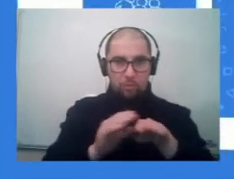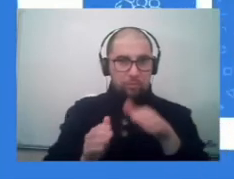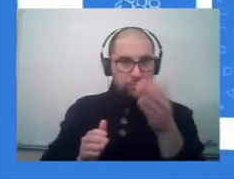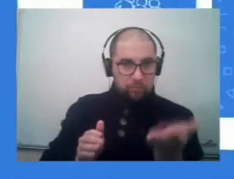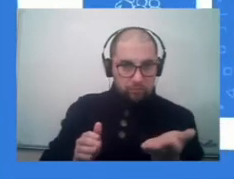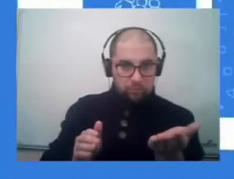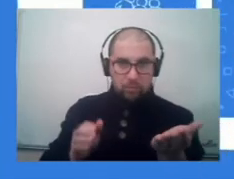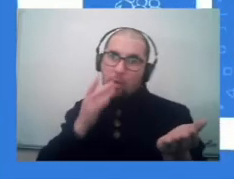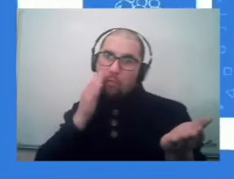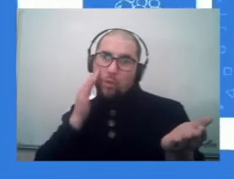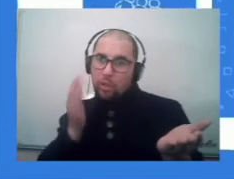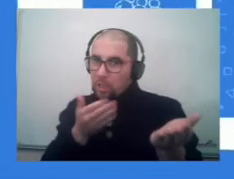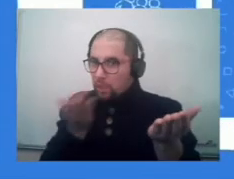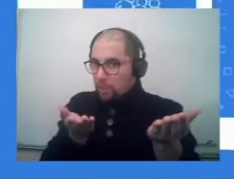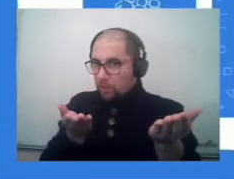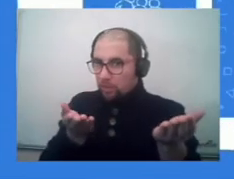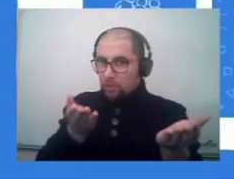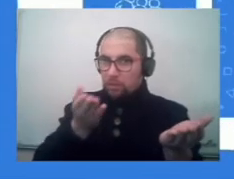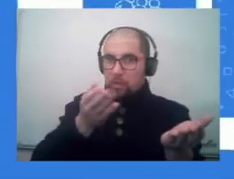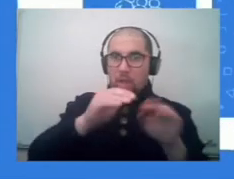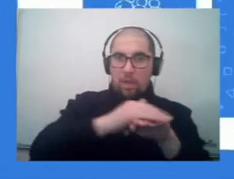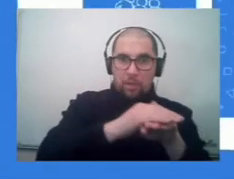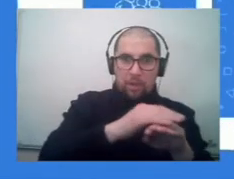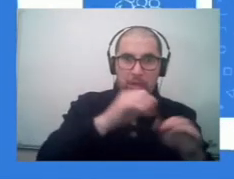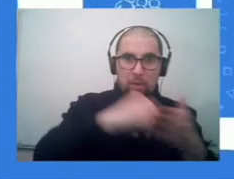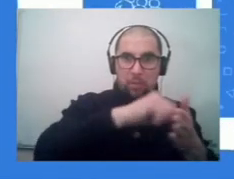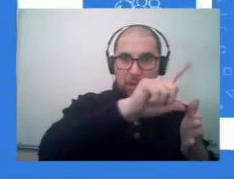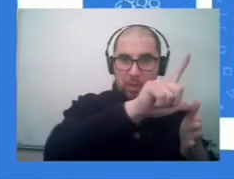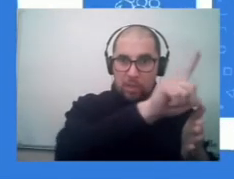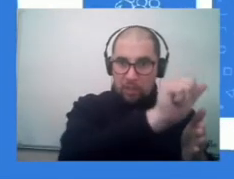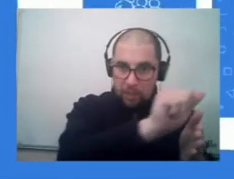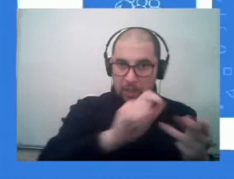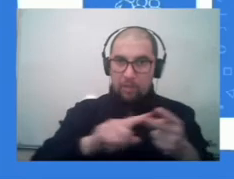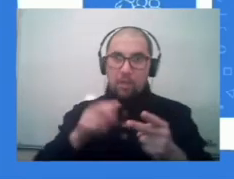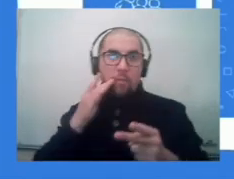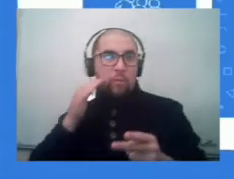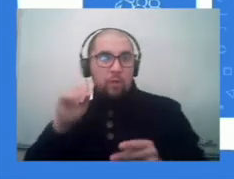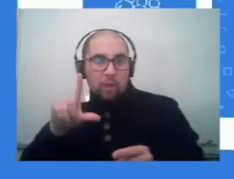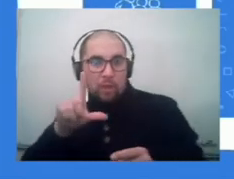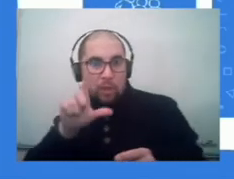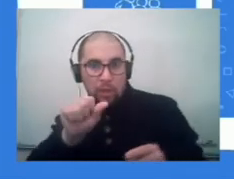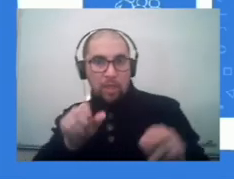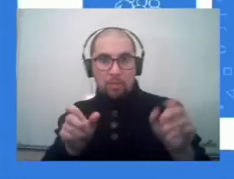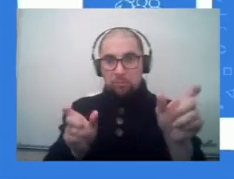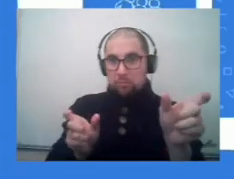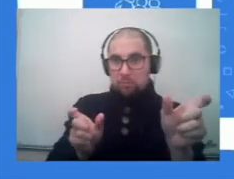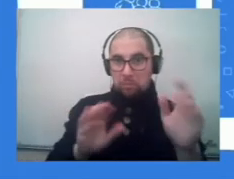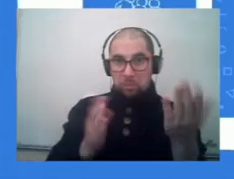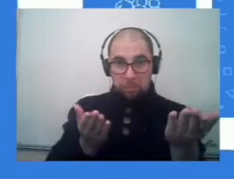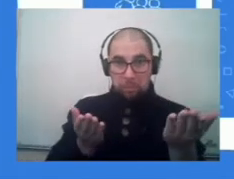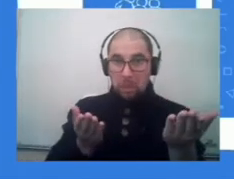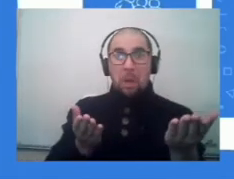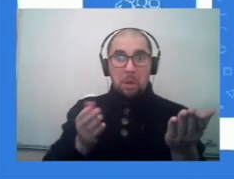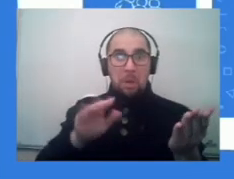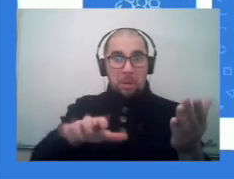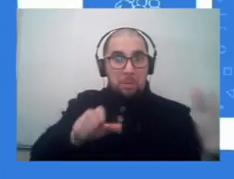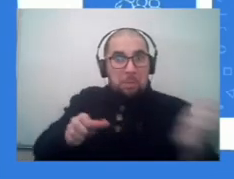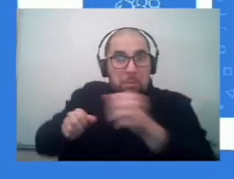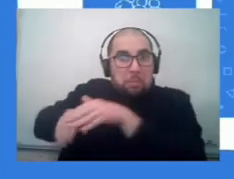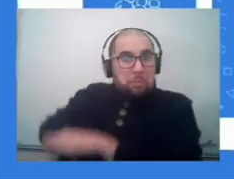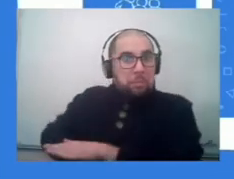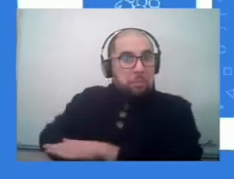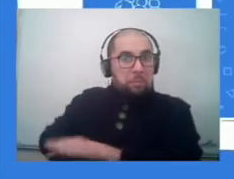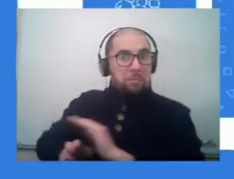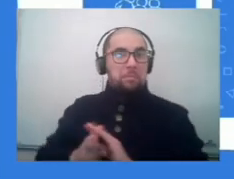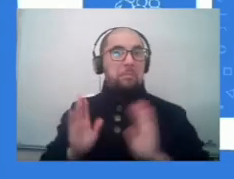Zapatilla, frutilla. ¿Terminan igual? Sí, muy bien. El jugador se quedará con